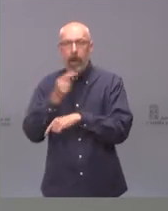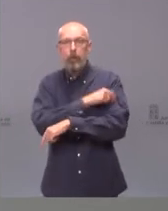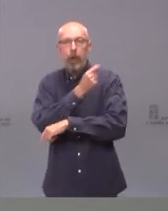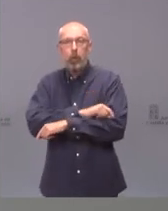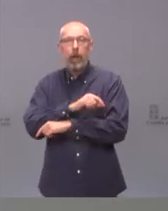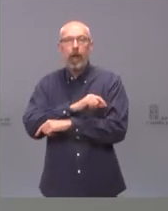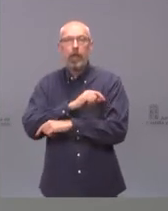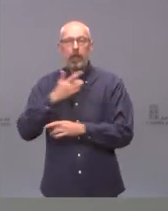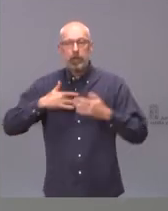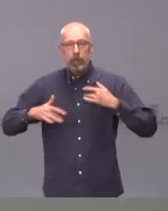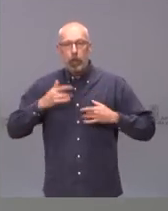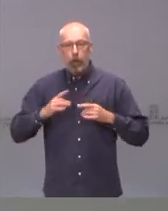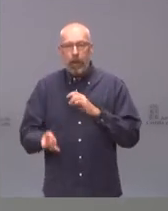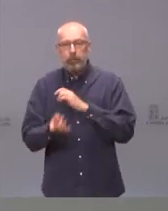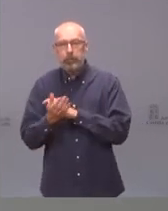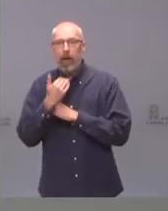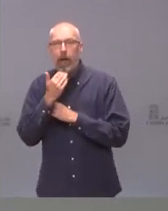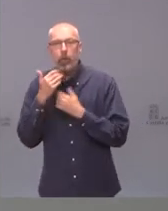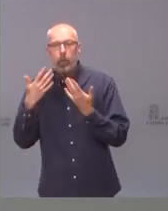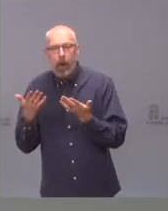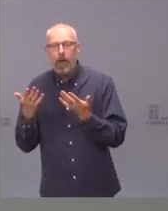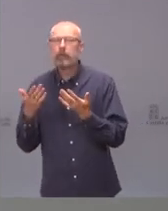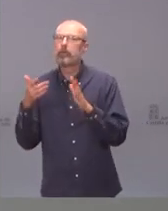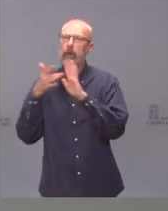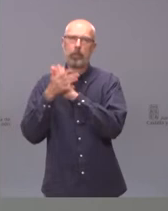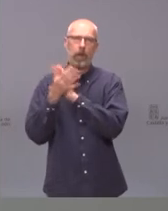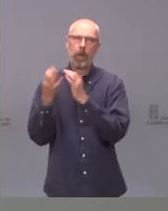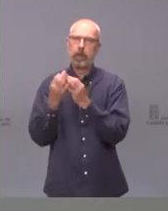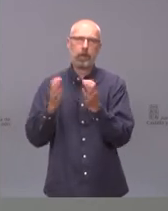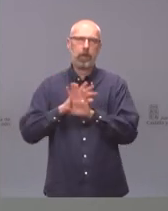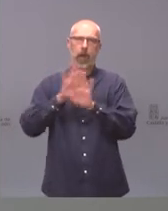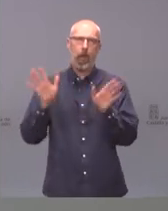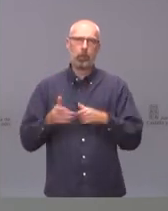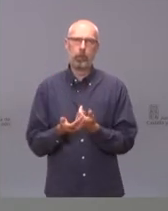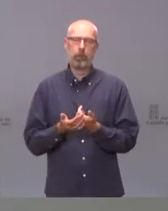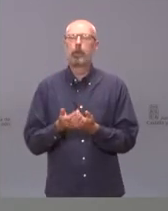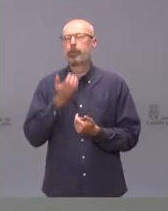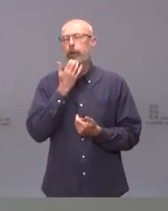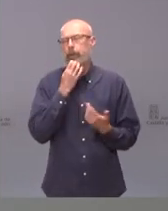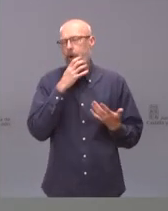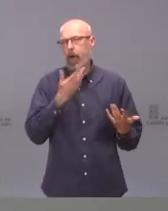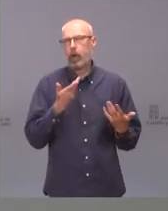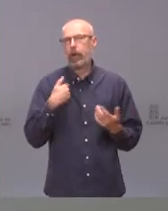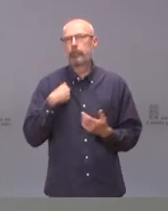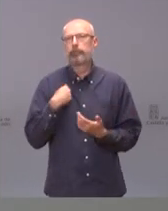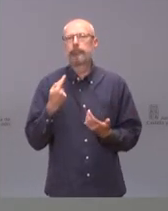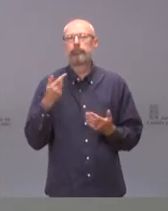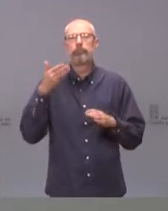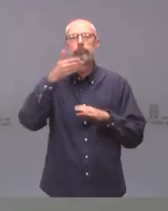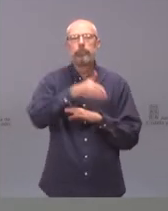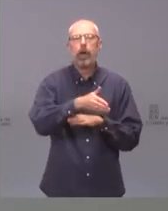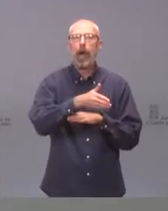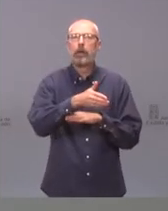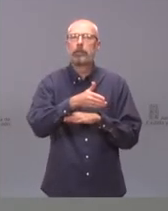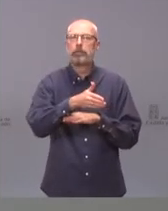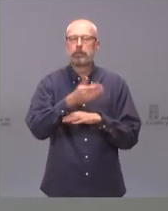ponerlo en su justa medida. Si usted va ahora mismo al sitio donde tenga guardadas sus